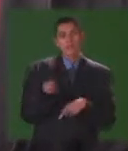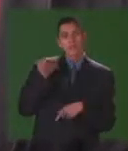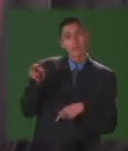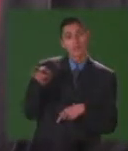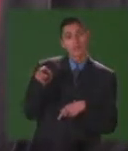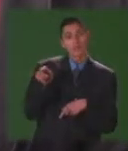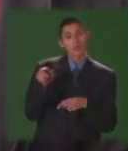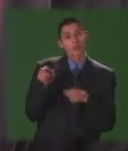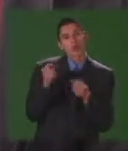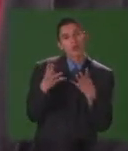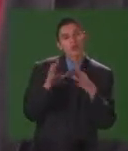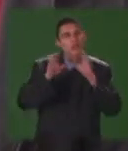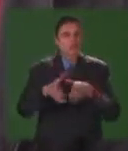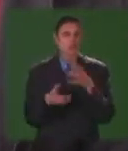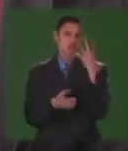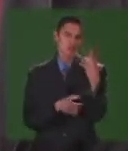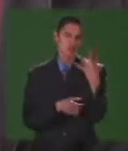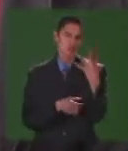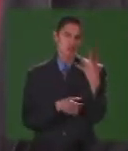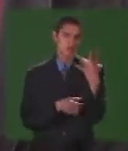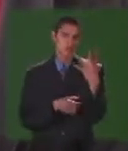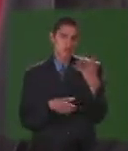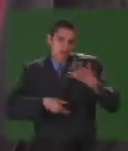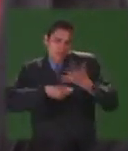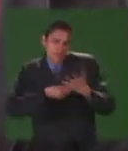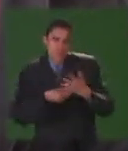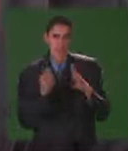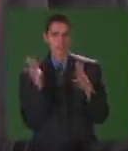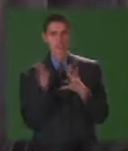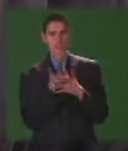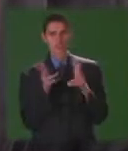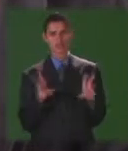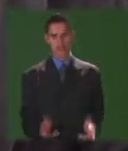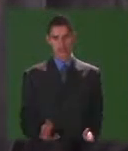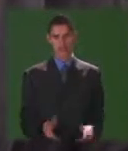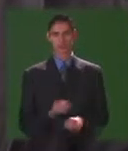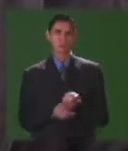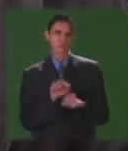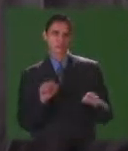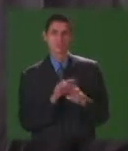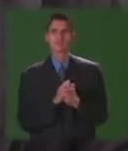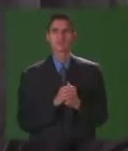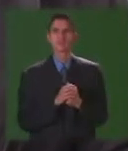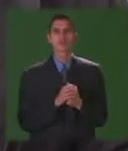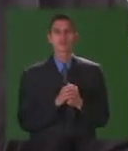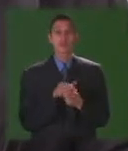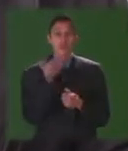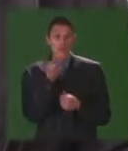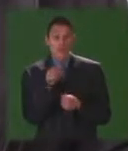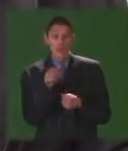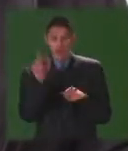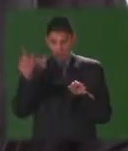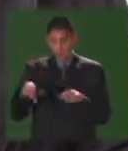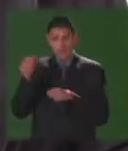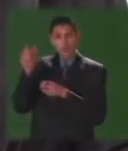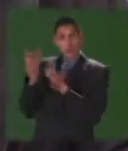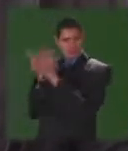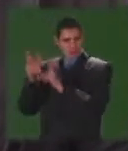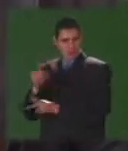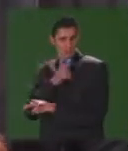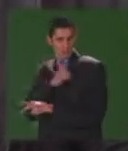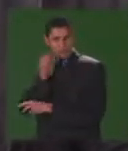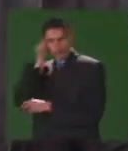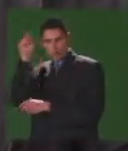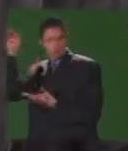o menos cuatro espacios académicos más el receso que se hace a la media mañana o recreo donde ellos también participan activamente